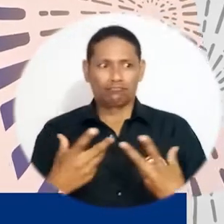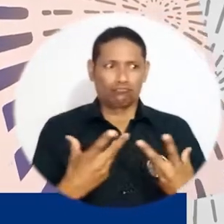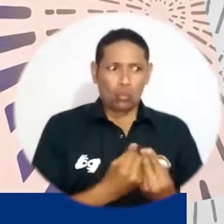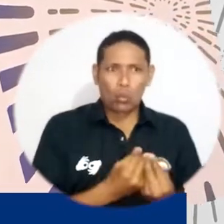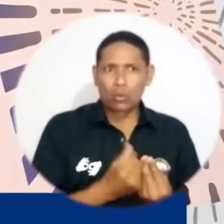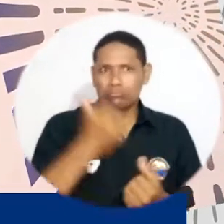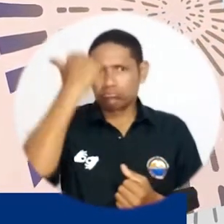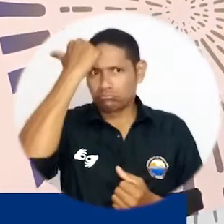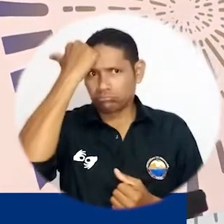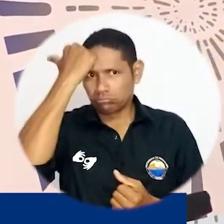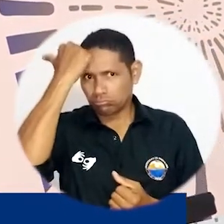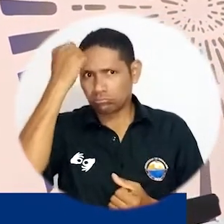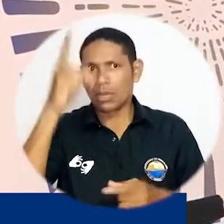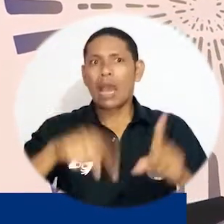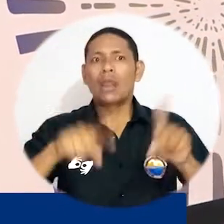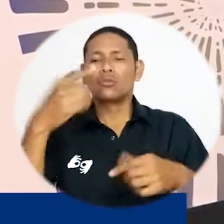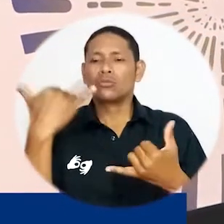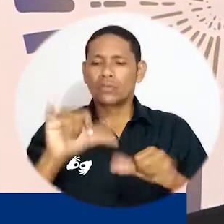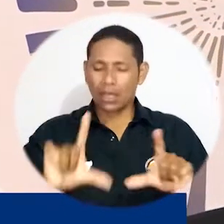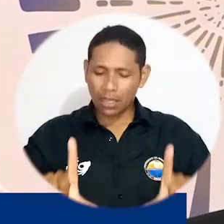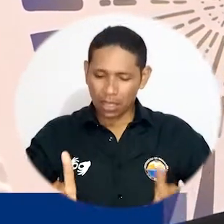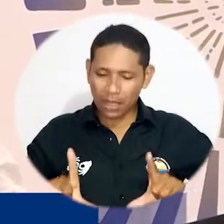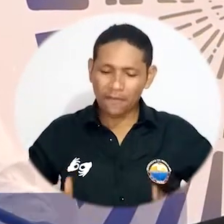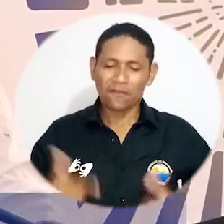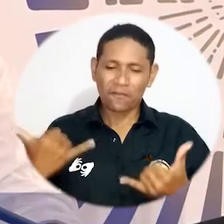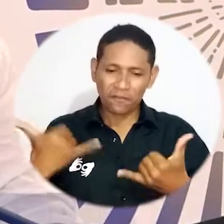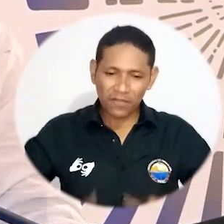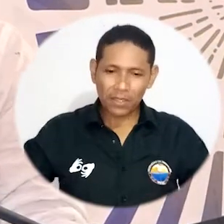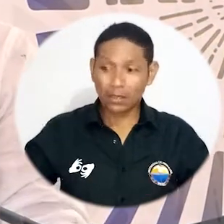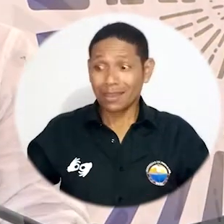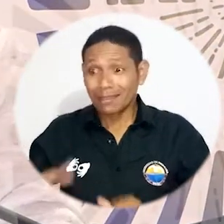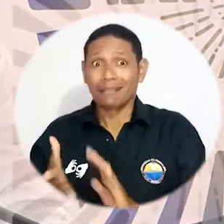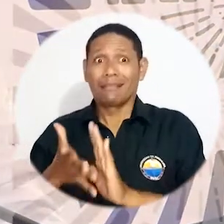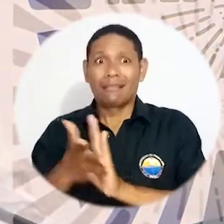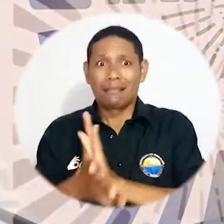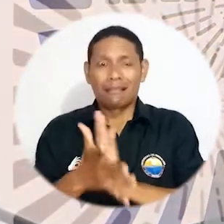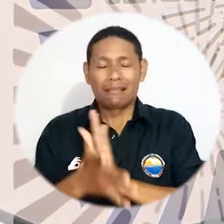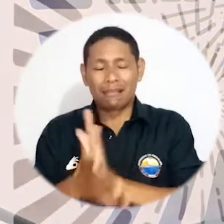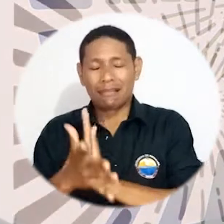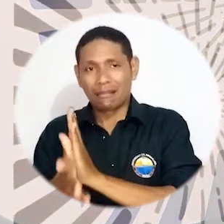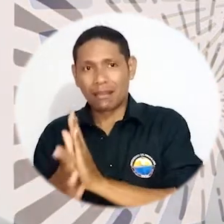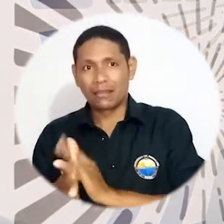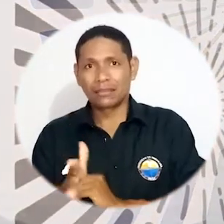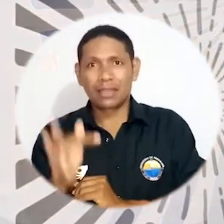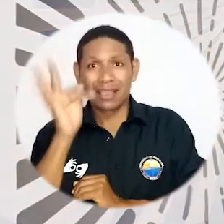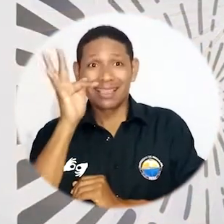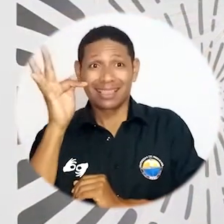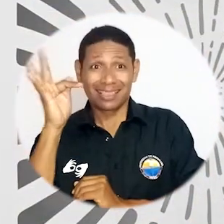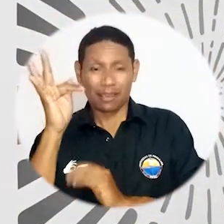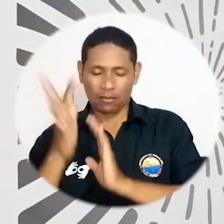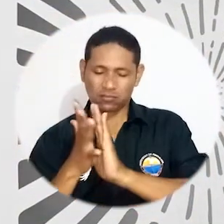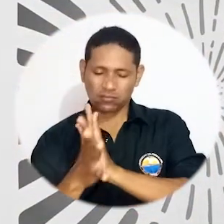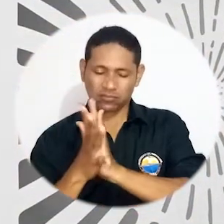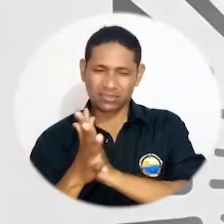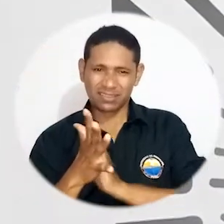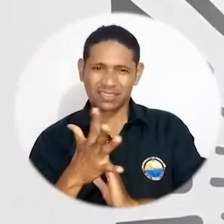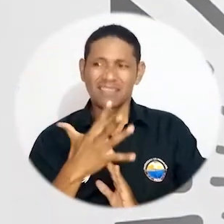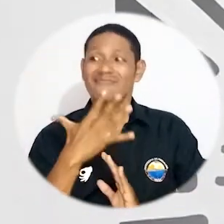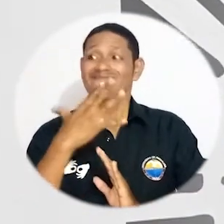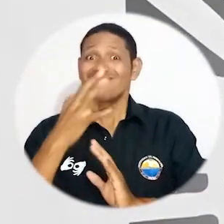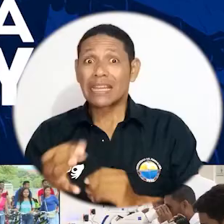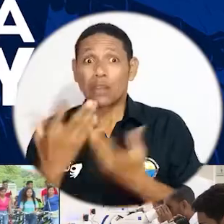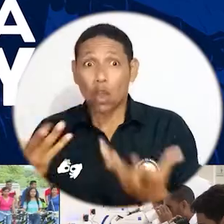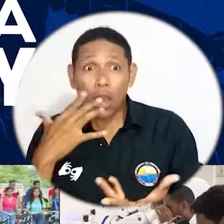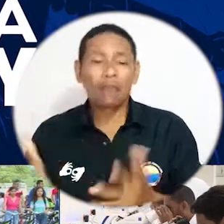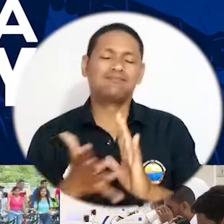las personas, docentes, egresados de la universidad que han ayudado con sus testimonios a que esta verdad pueda